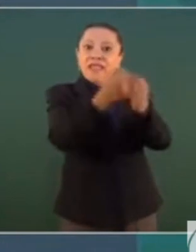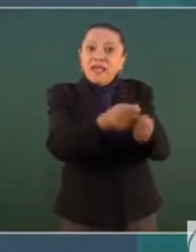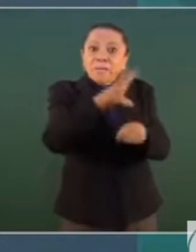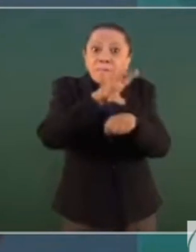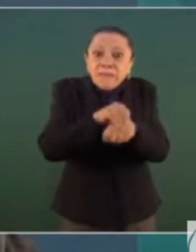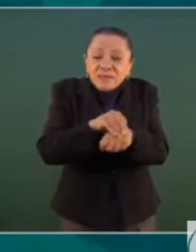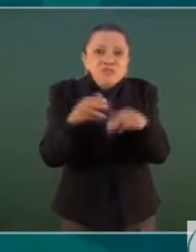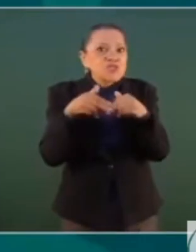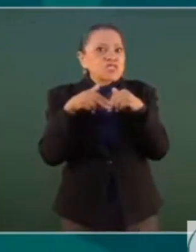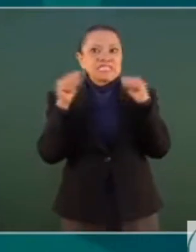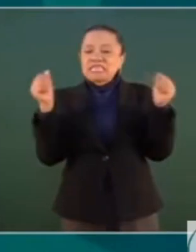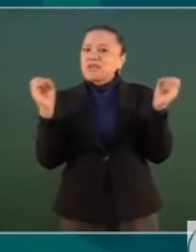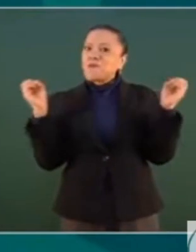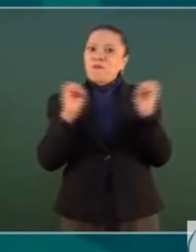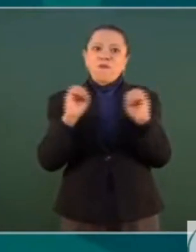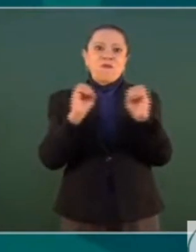minera.